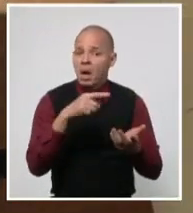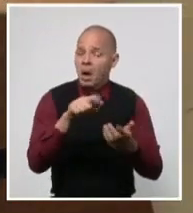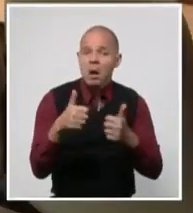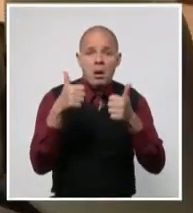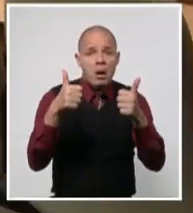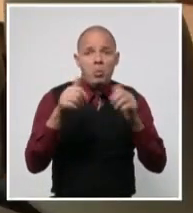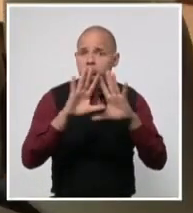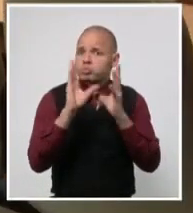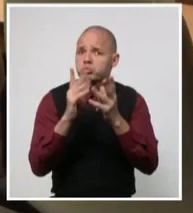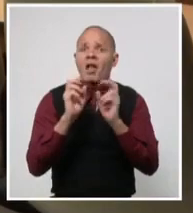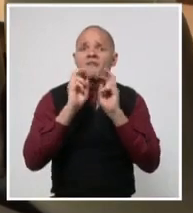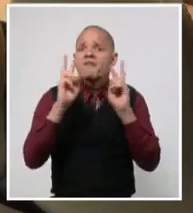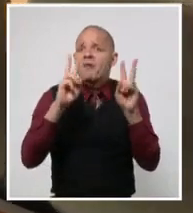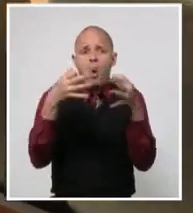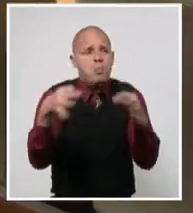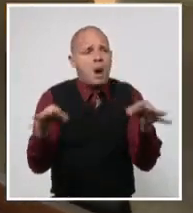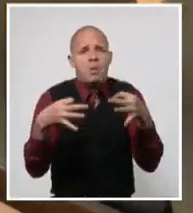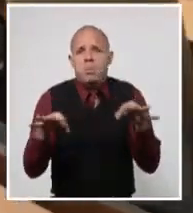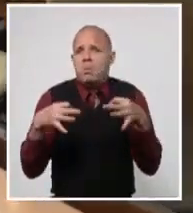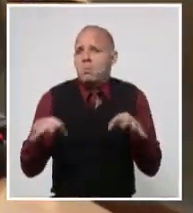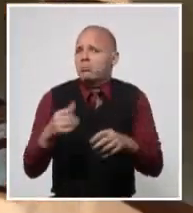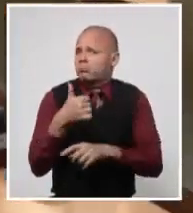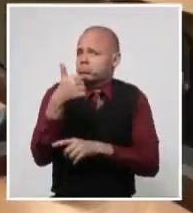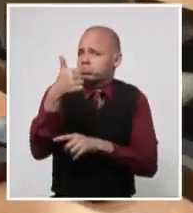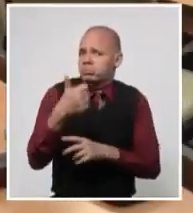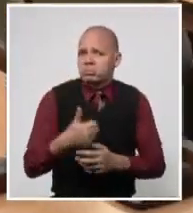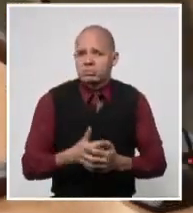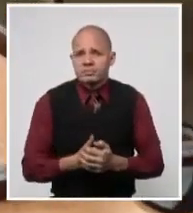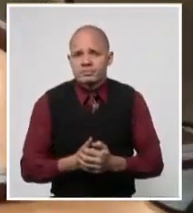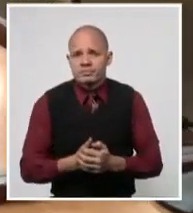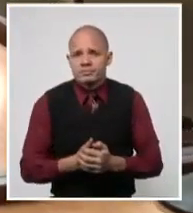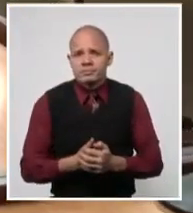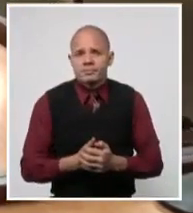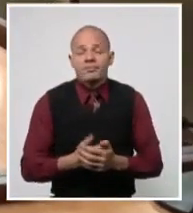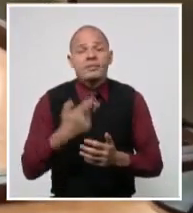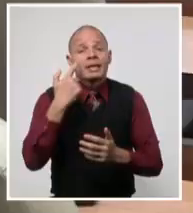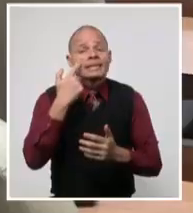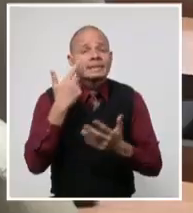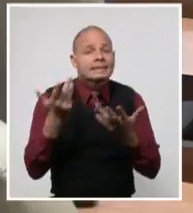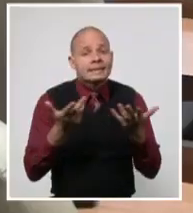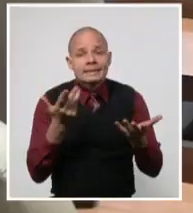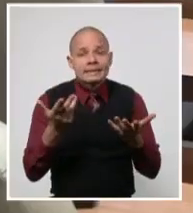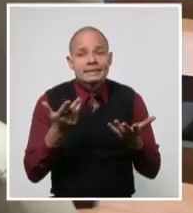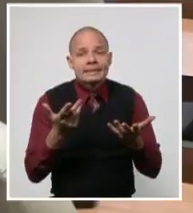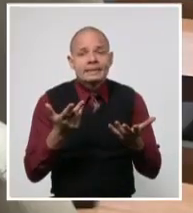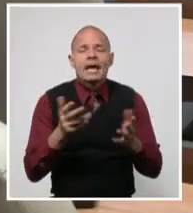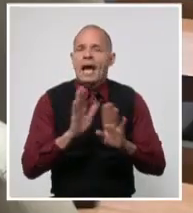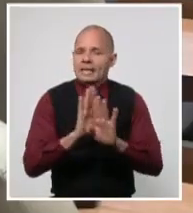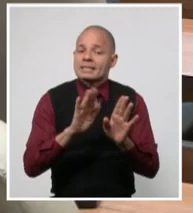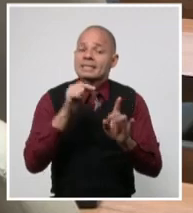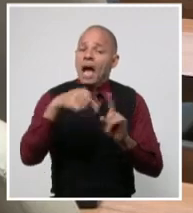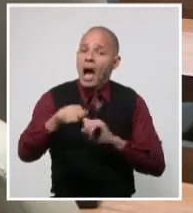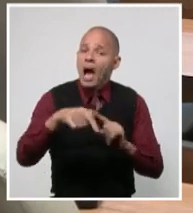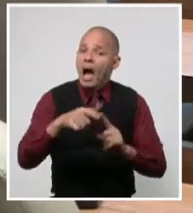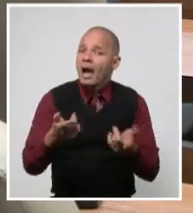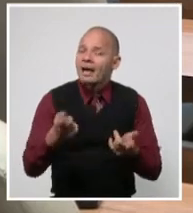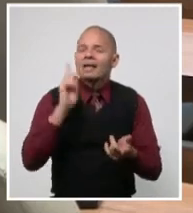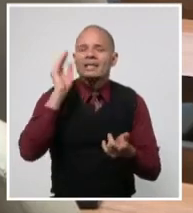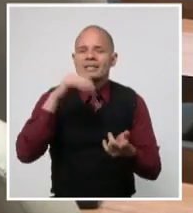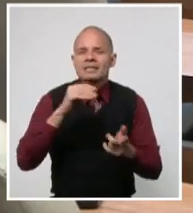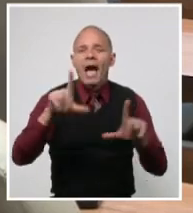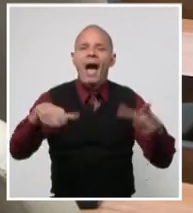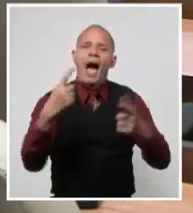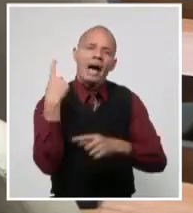medidas sanitarias previstas para la segunda fase. En medio de las actuales condiciones se aprestan a celebrar el aniversario 67